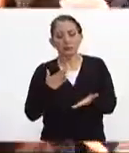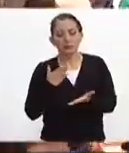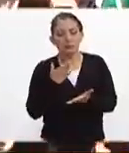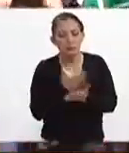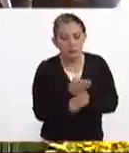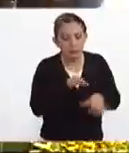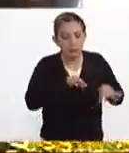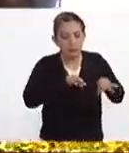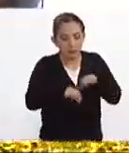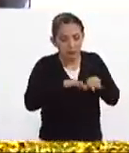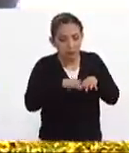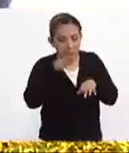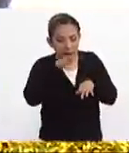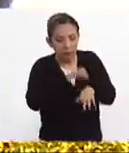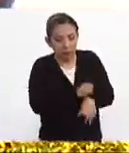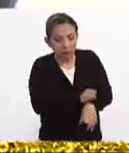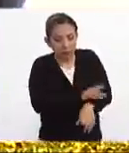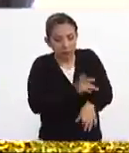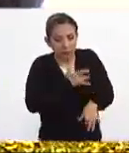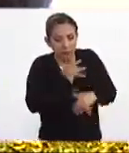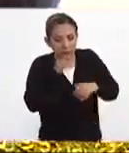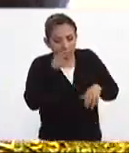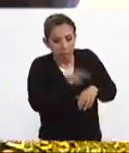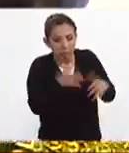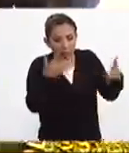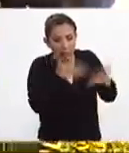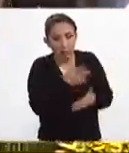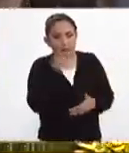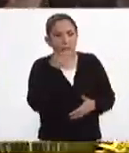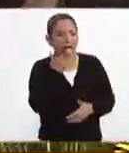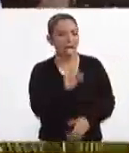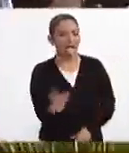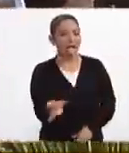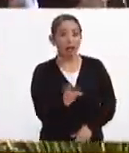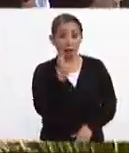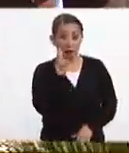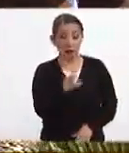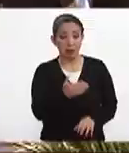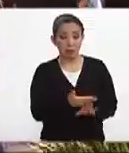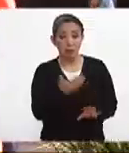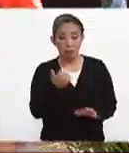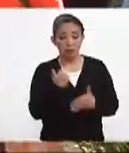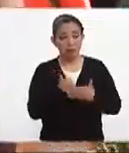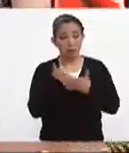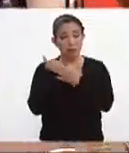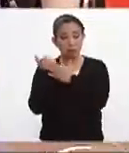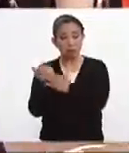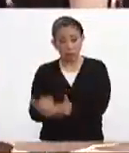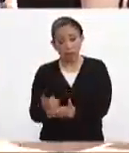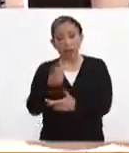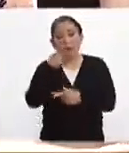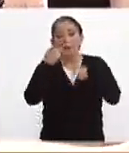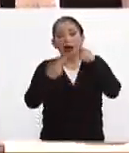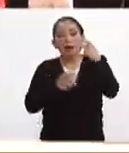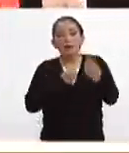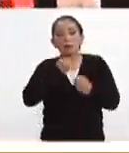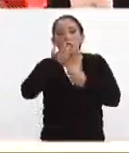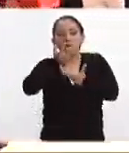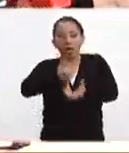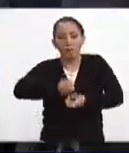trabajando toda la parte emocional aunque parece muy simple es realmente muy útil que es hablando